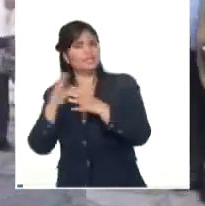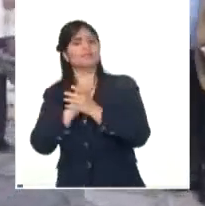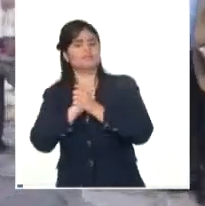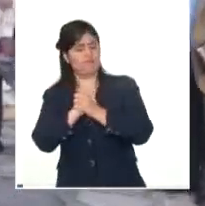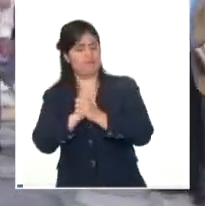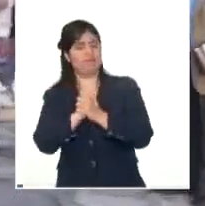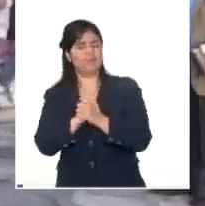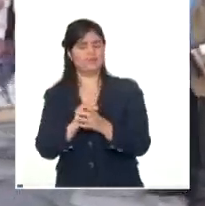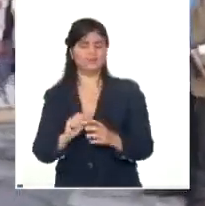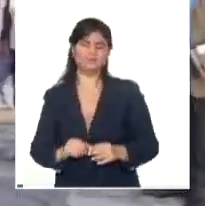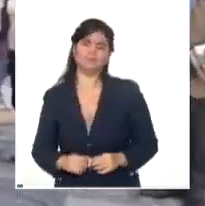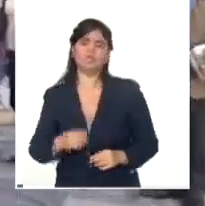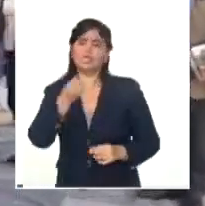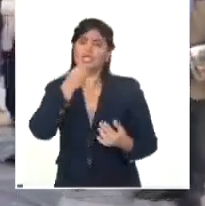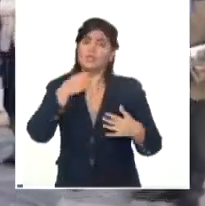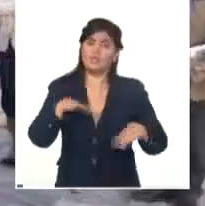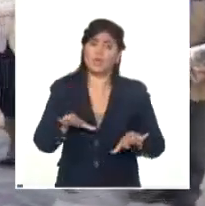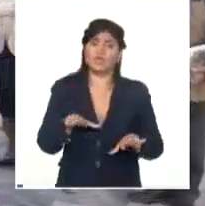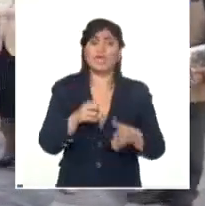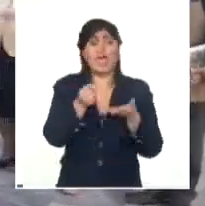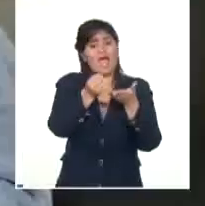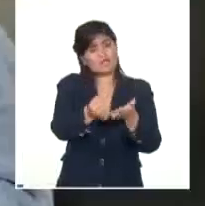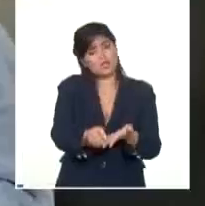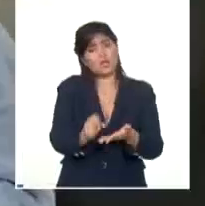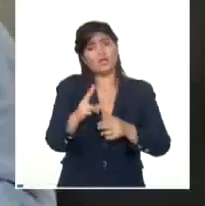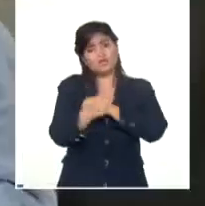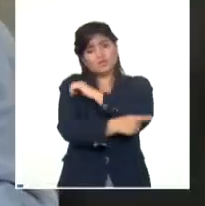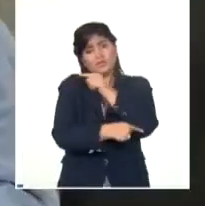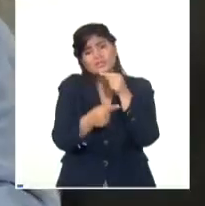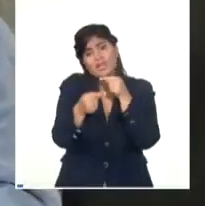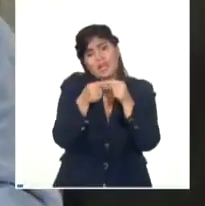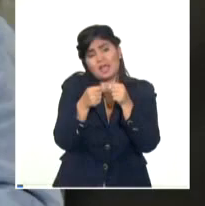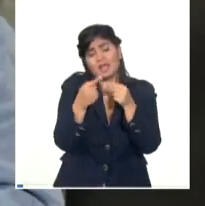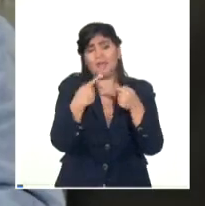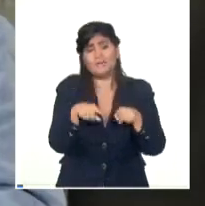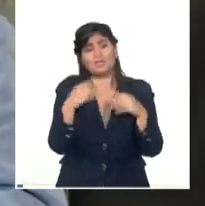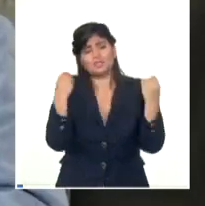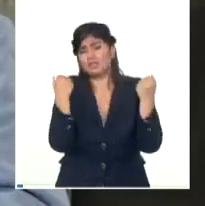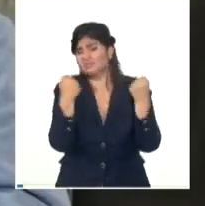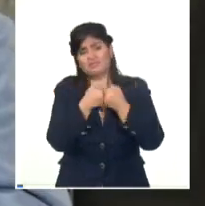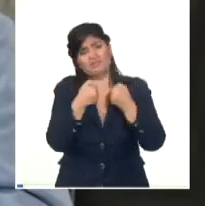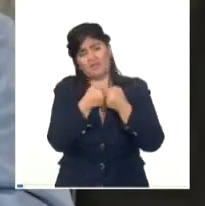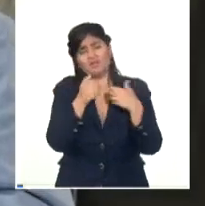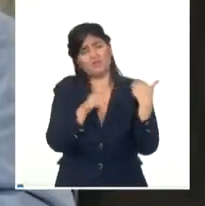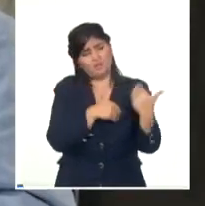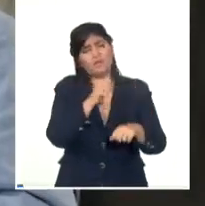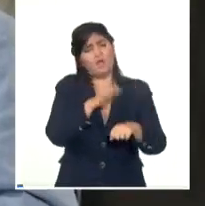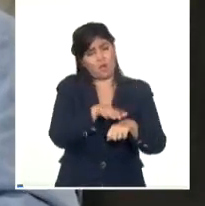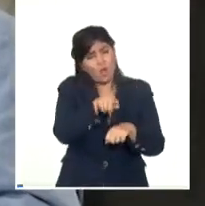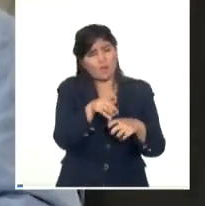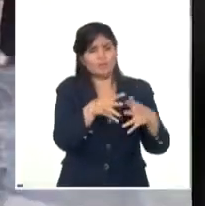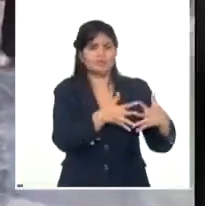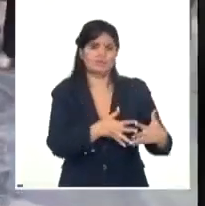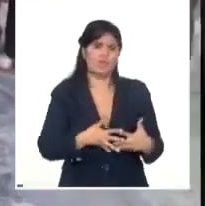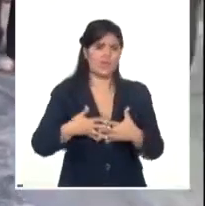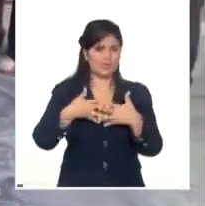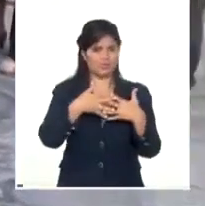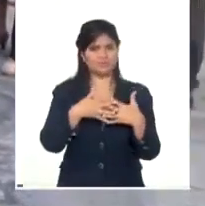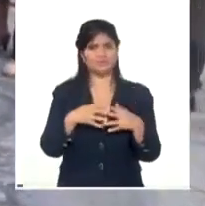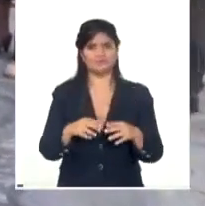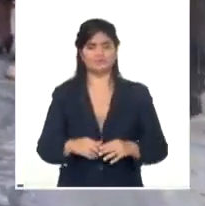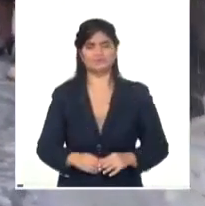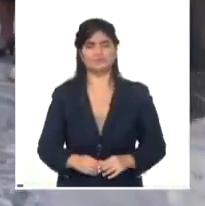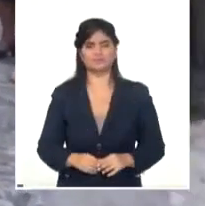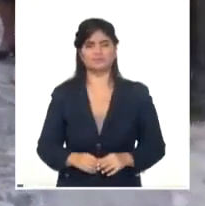puede ser puente entre dos países vecinos unidos por siglos de historia. Este es Lilian González, Sistema